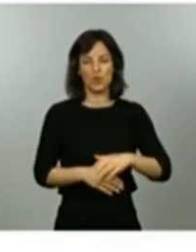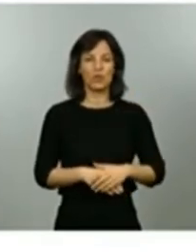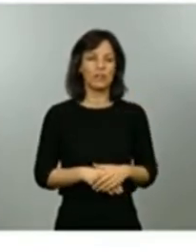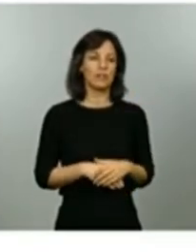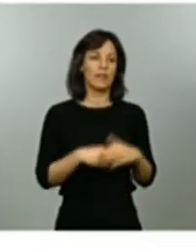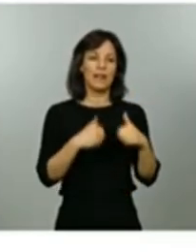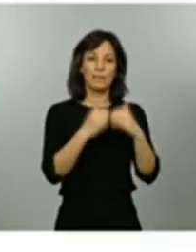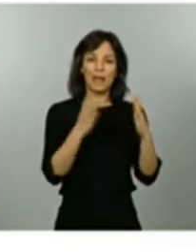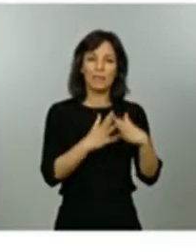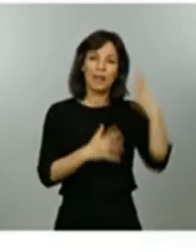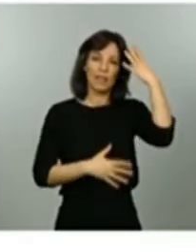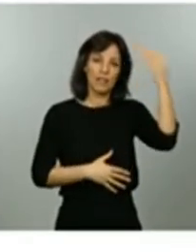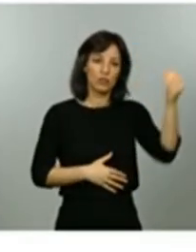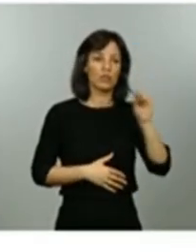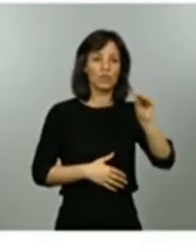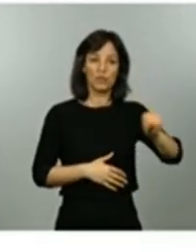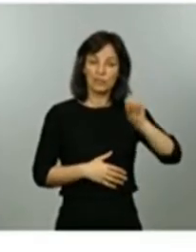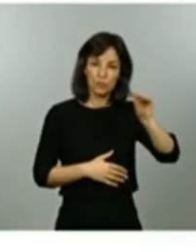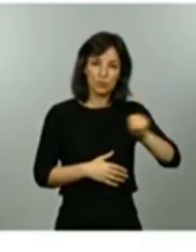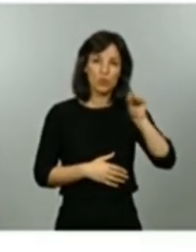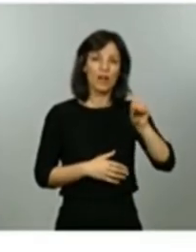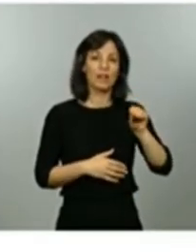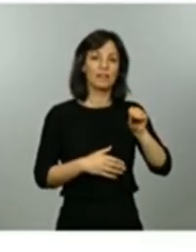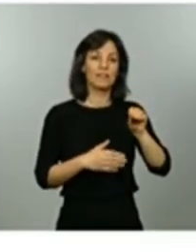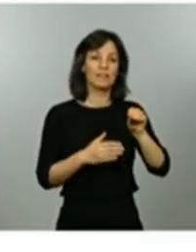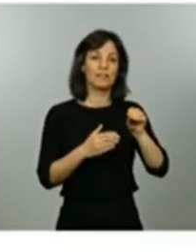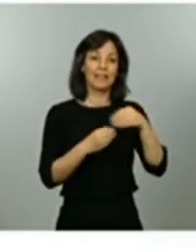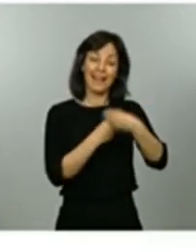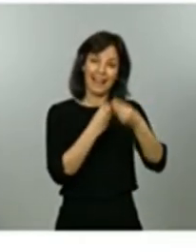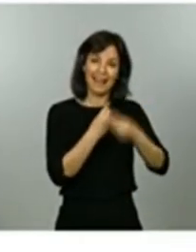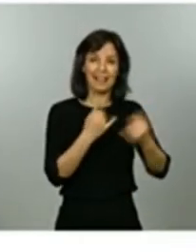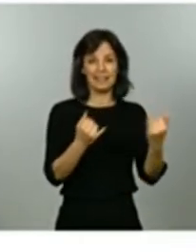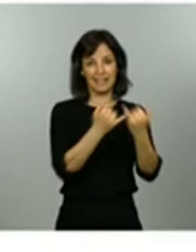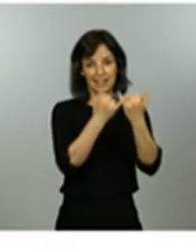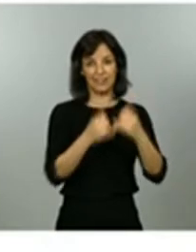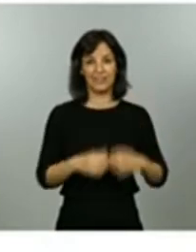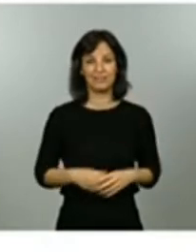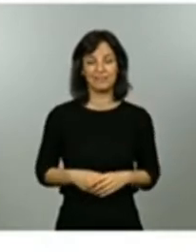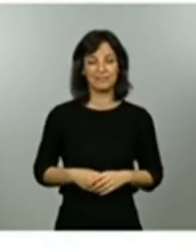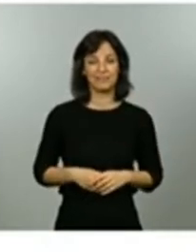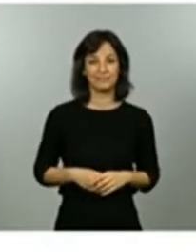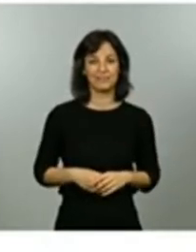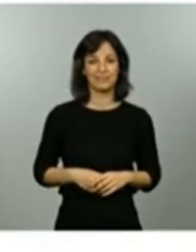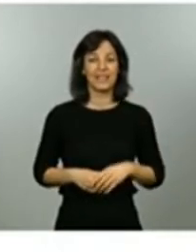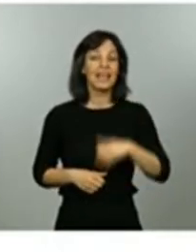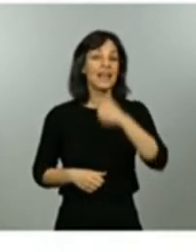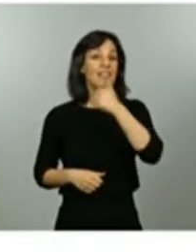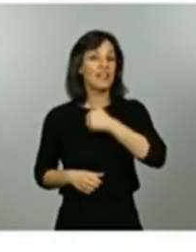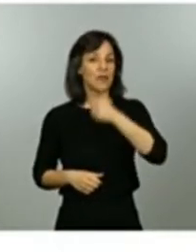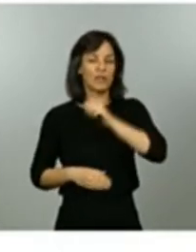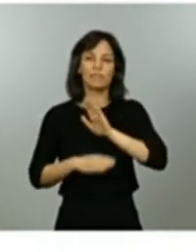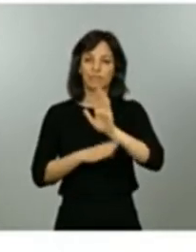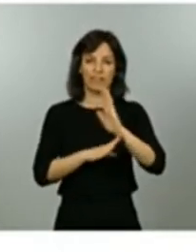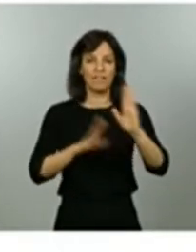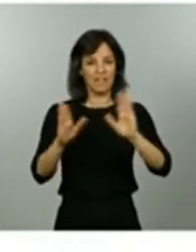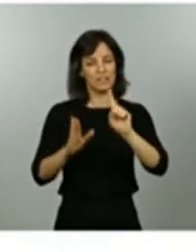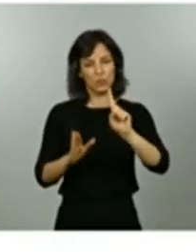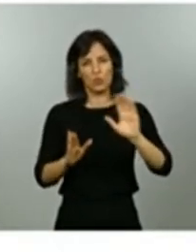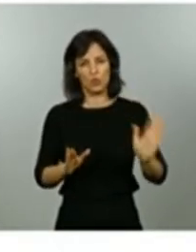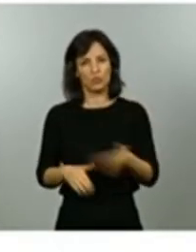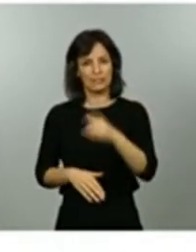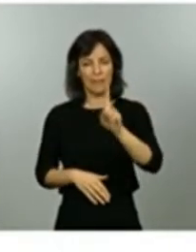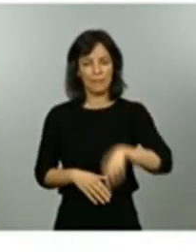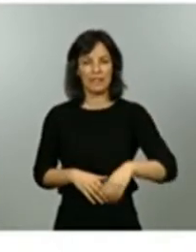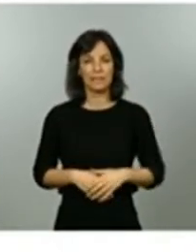Fuerteventura Gran Canaria y Tenerife Ceuta se propone para paso de fase también y